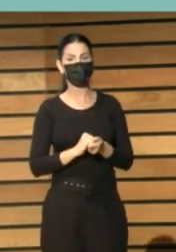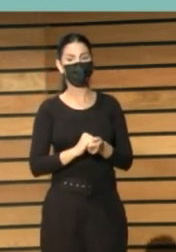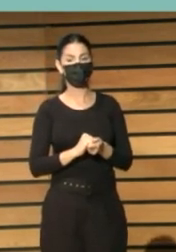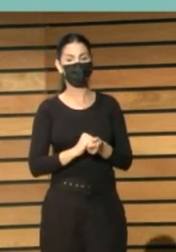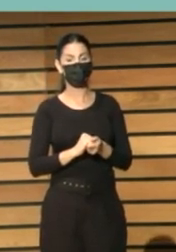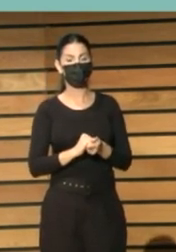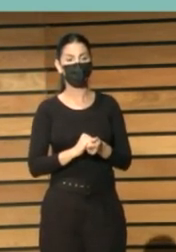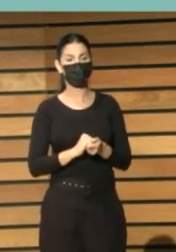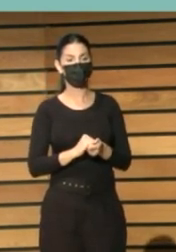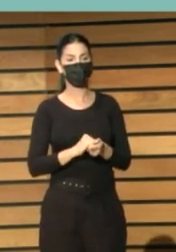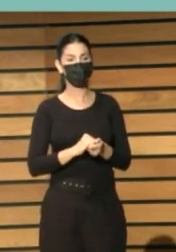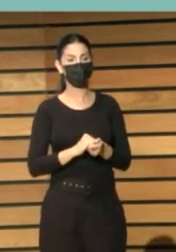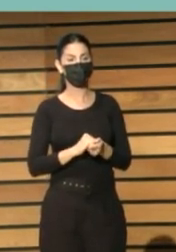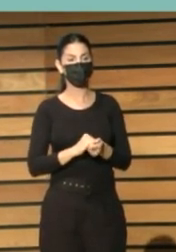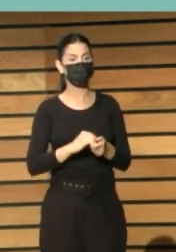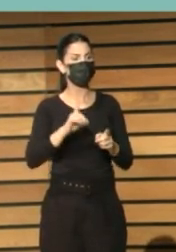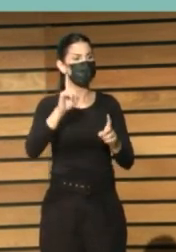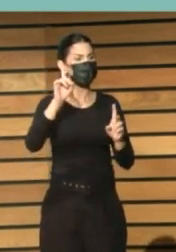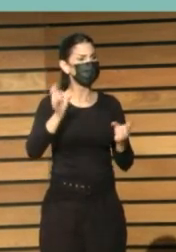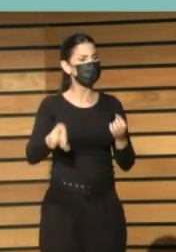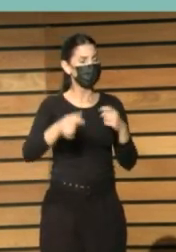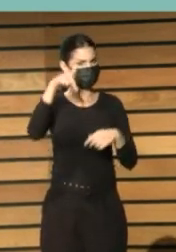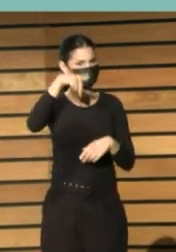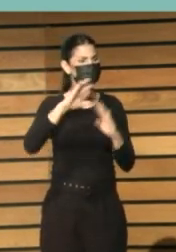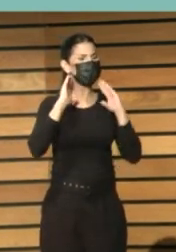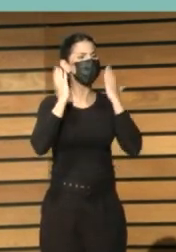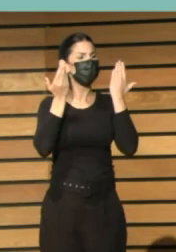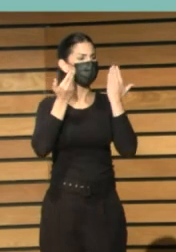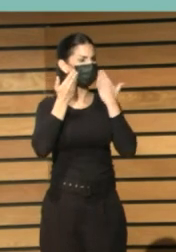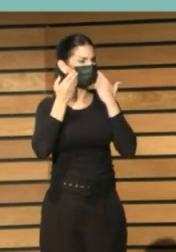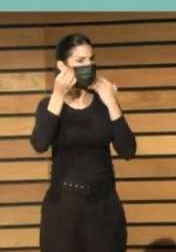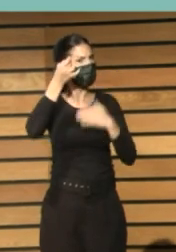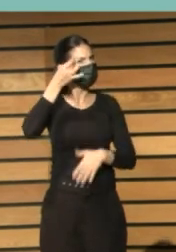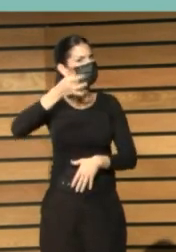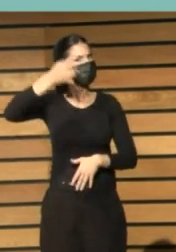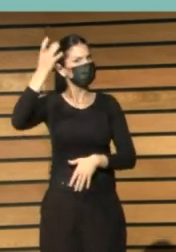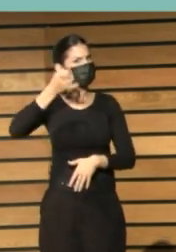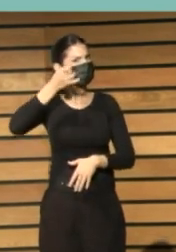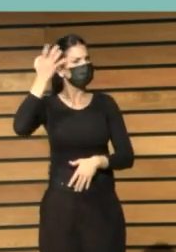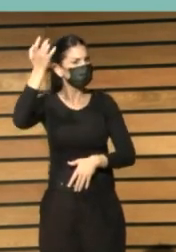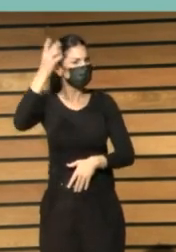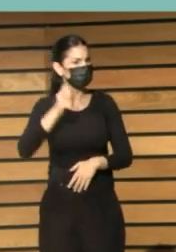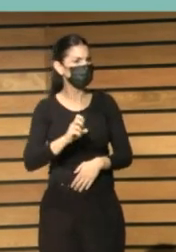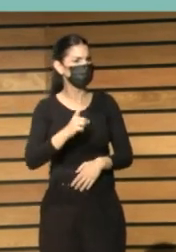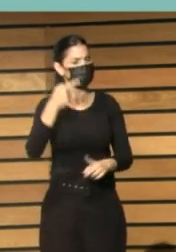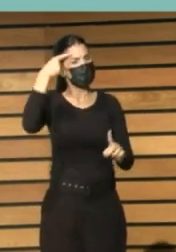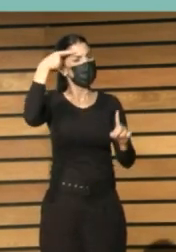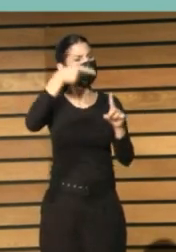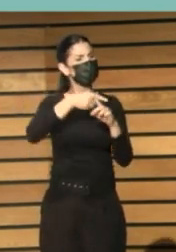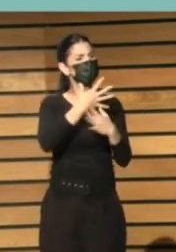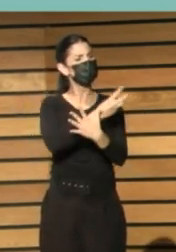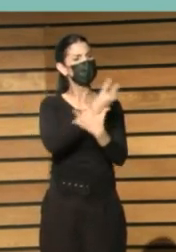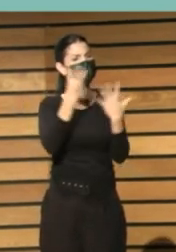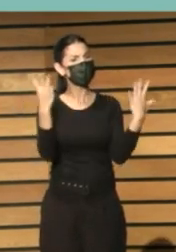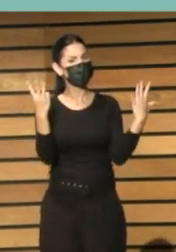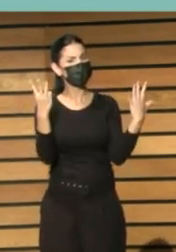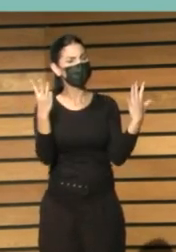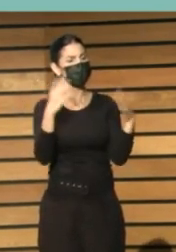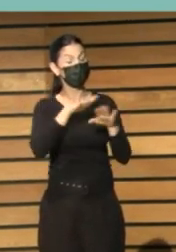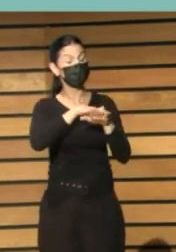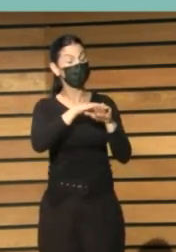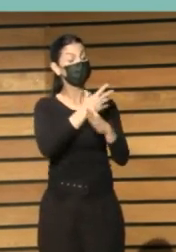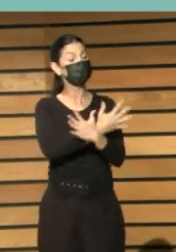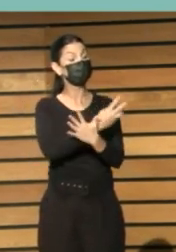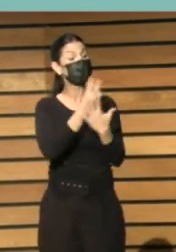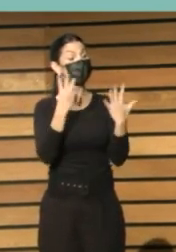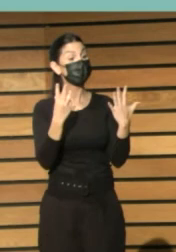muchas de las ideas que han salido en este congreso en concreto en relación al objetivo 17 a lo de ese 17 de establecer